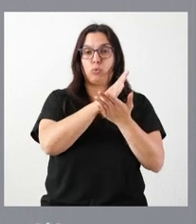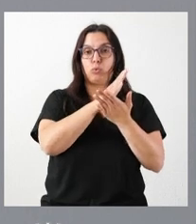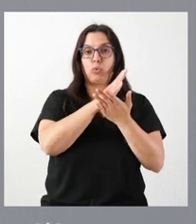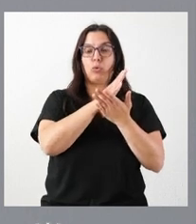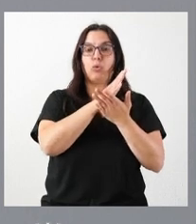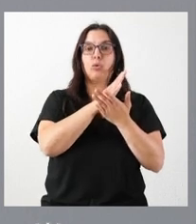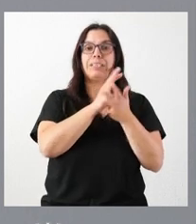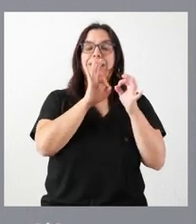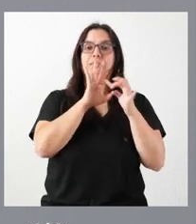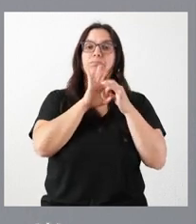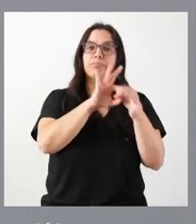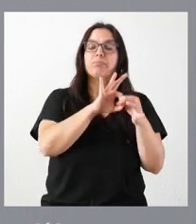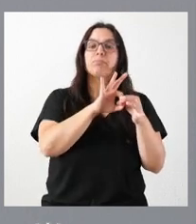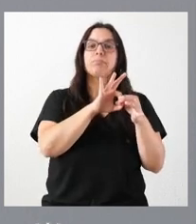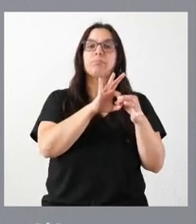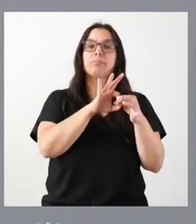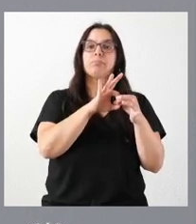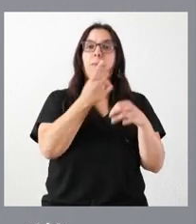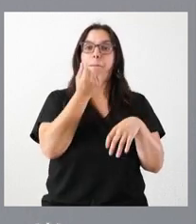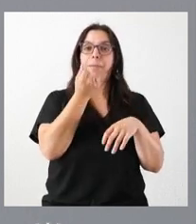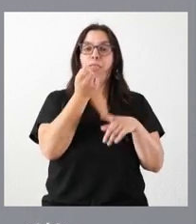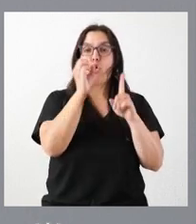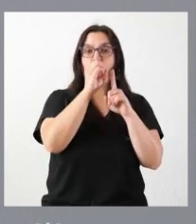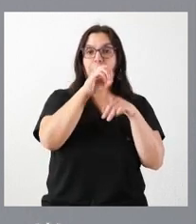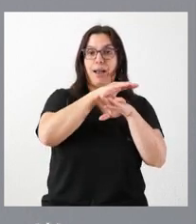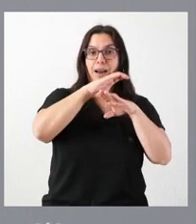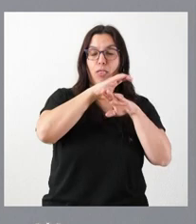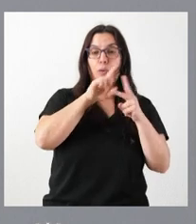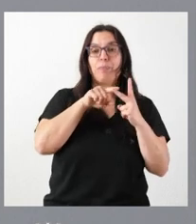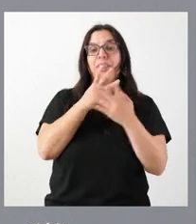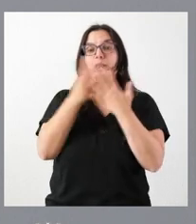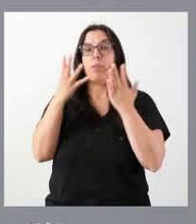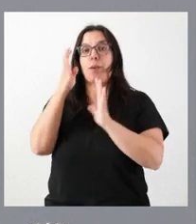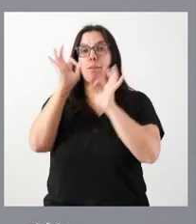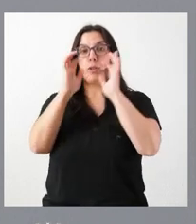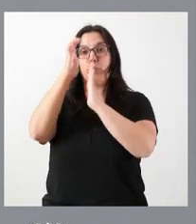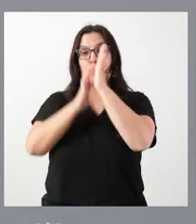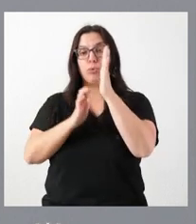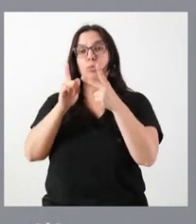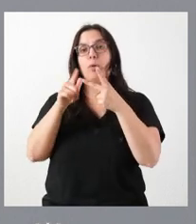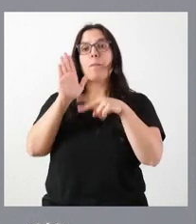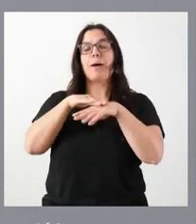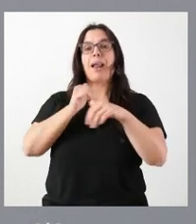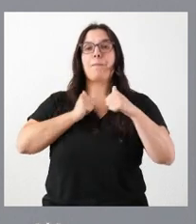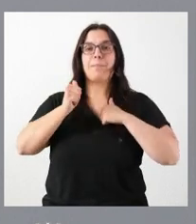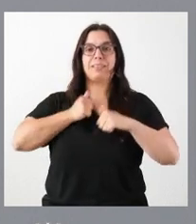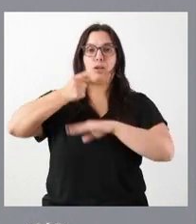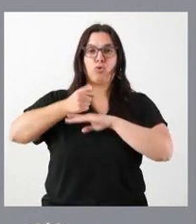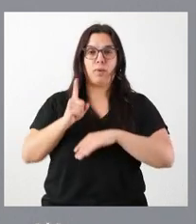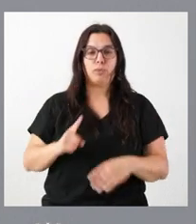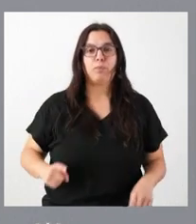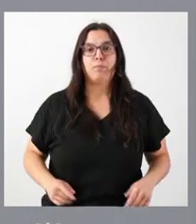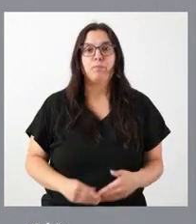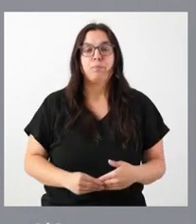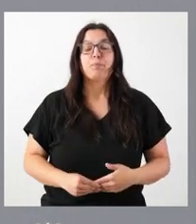en relación con los precios del grado y un 19% respecto del máster no habilitante. Y